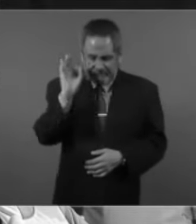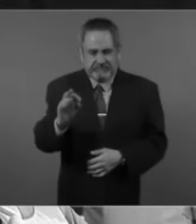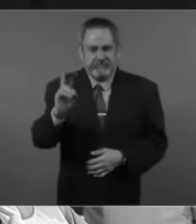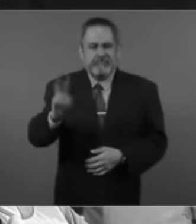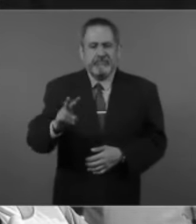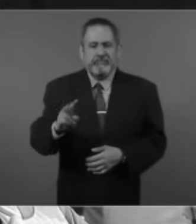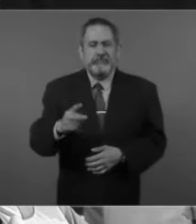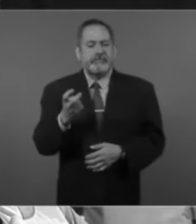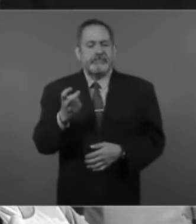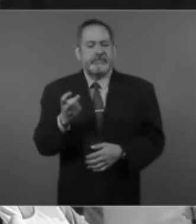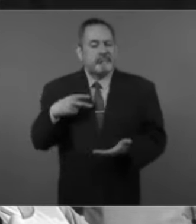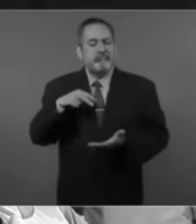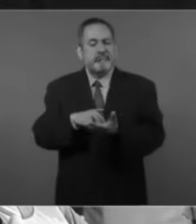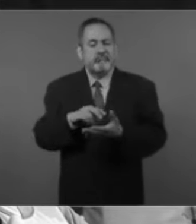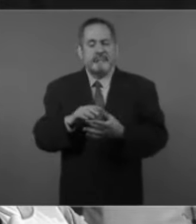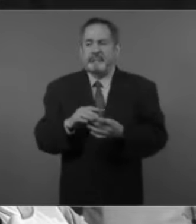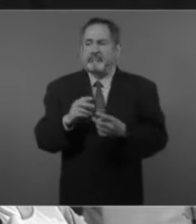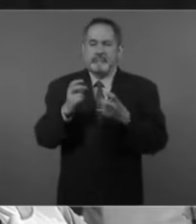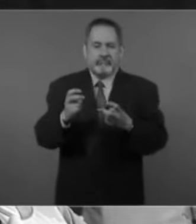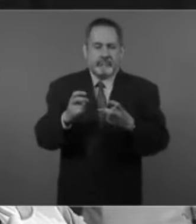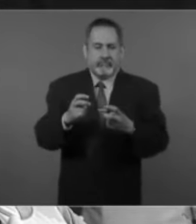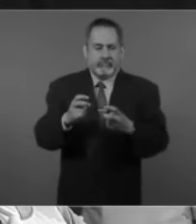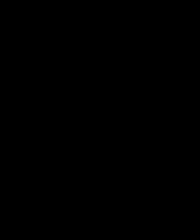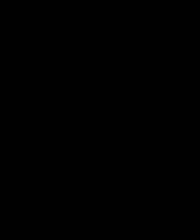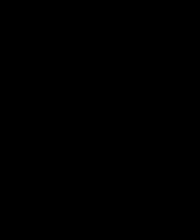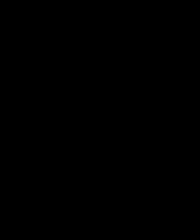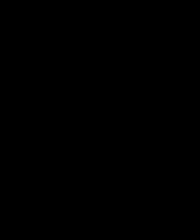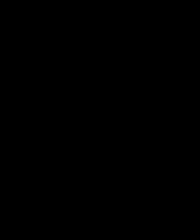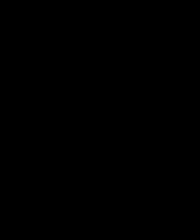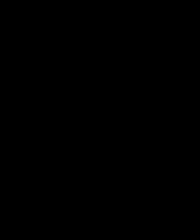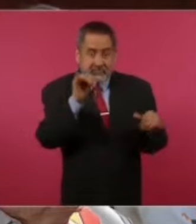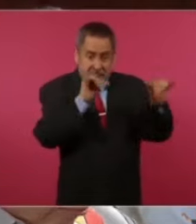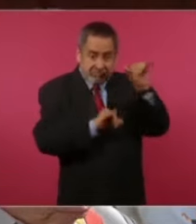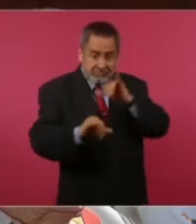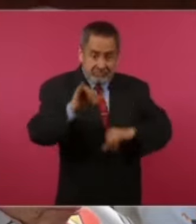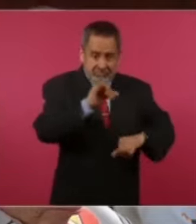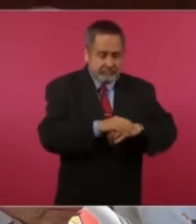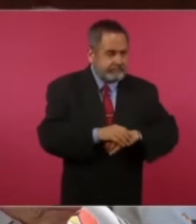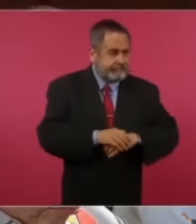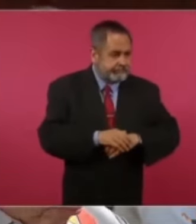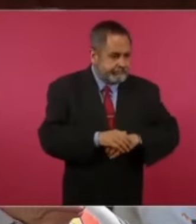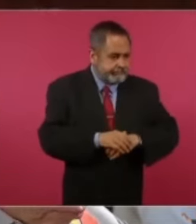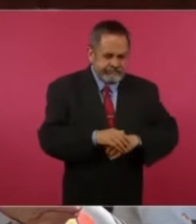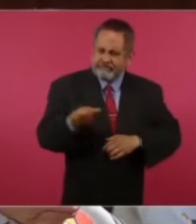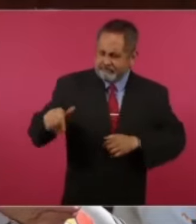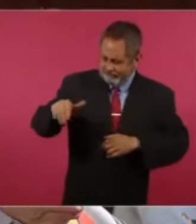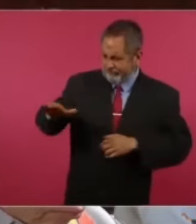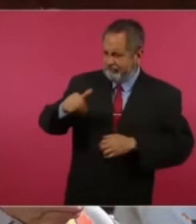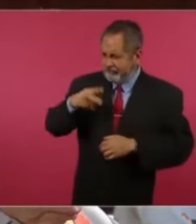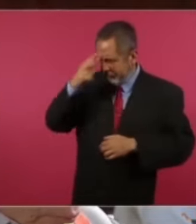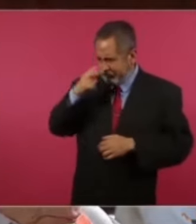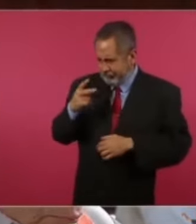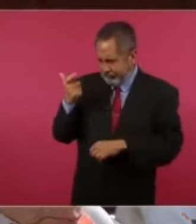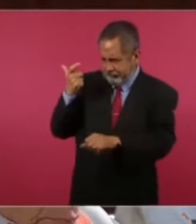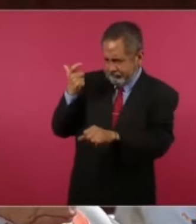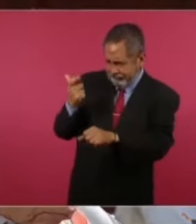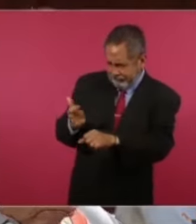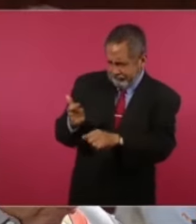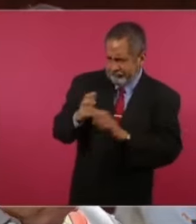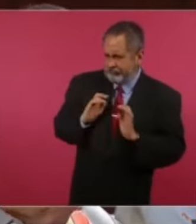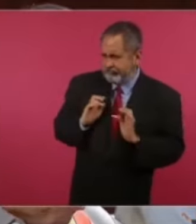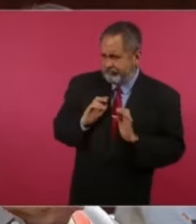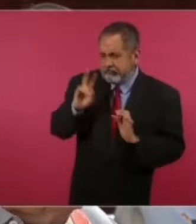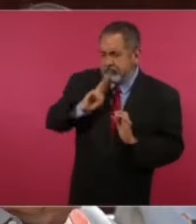pues por eso ahora es muy común el sueño mexicano. Hola, hola, bienvenidos a un nuevo video. Señores, la verdad es que las